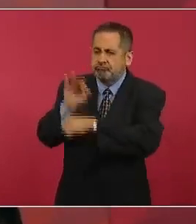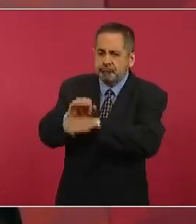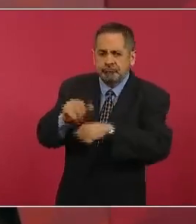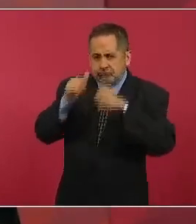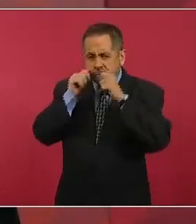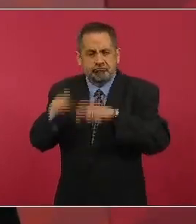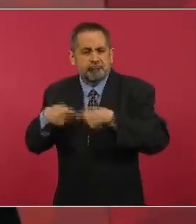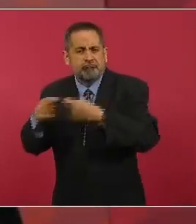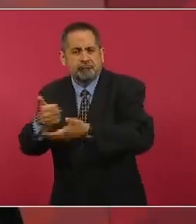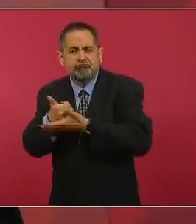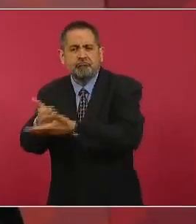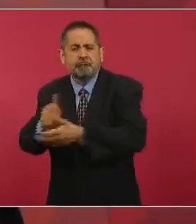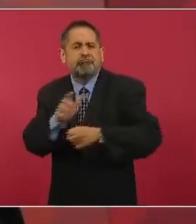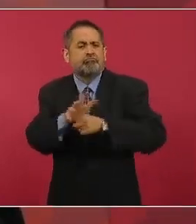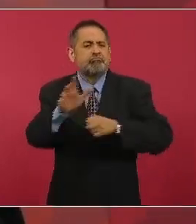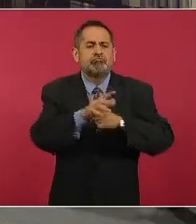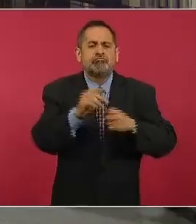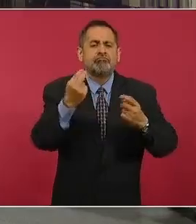ninguno